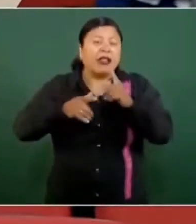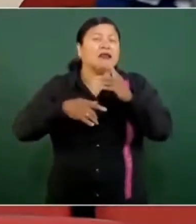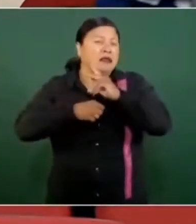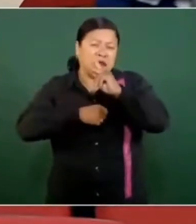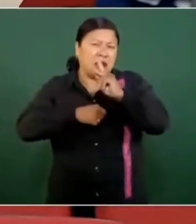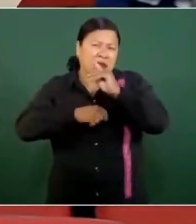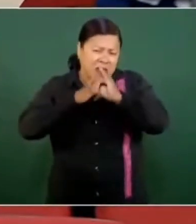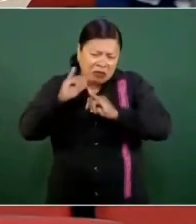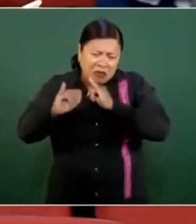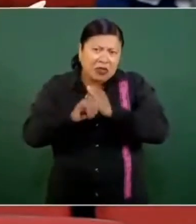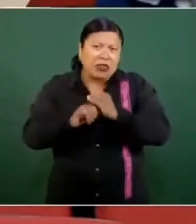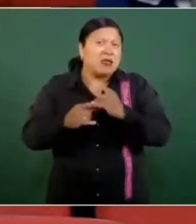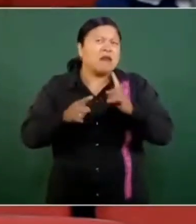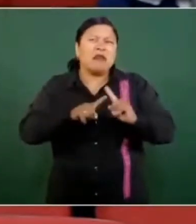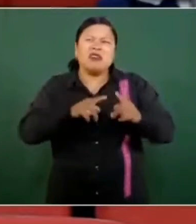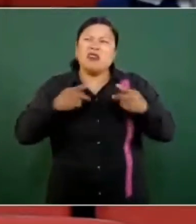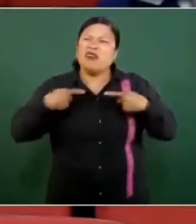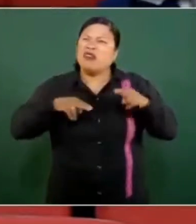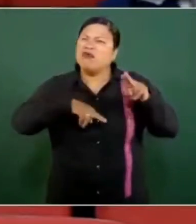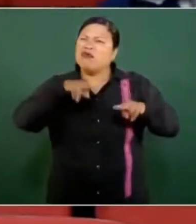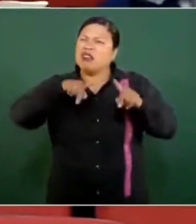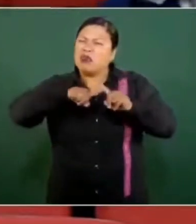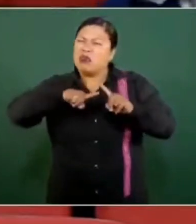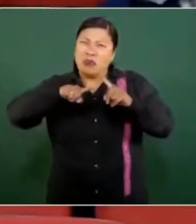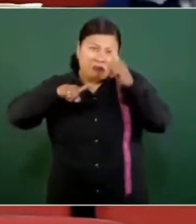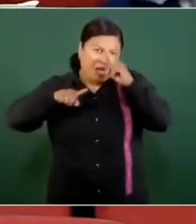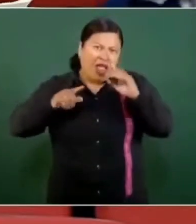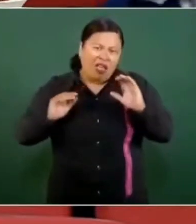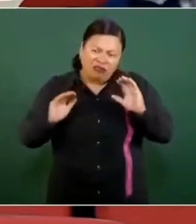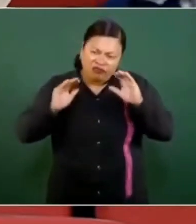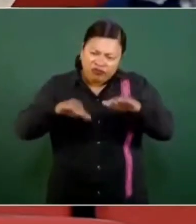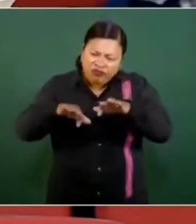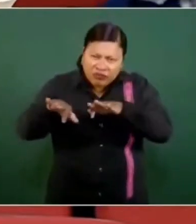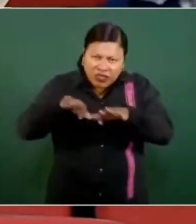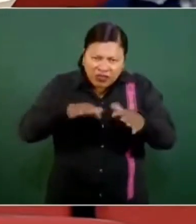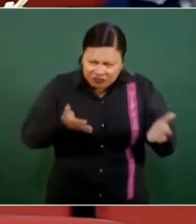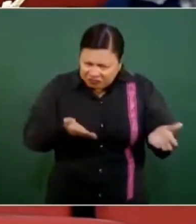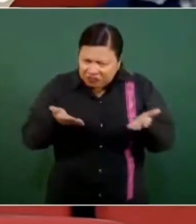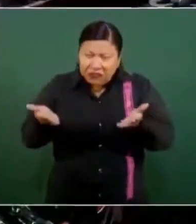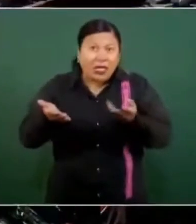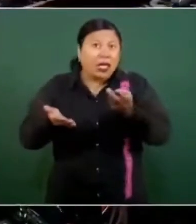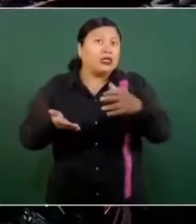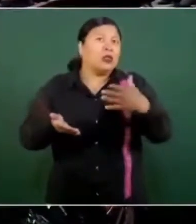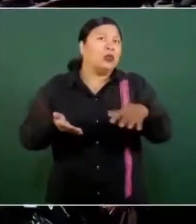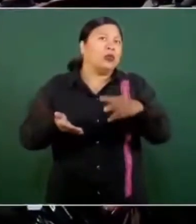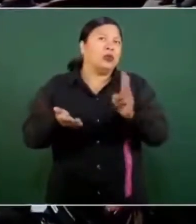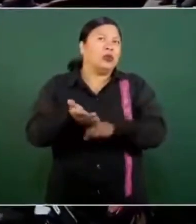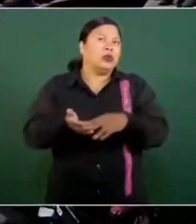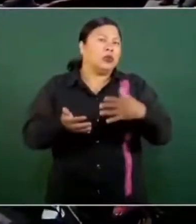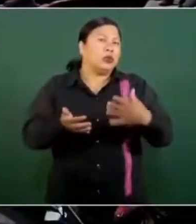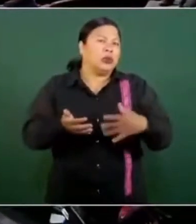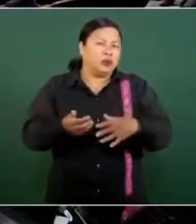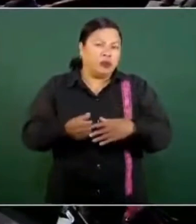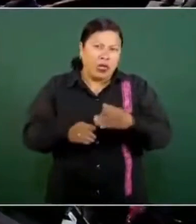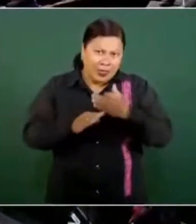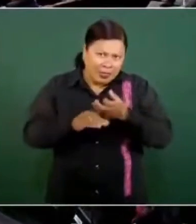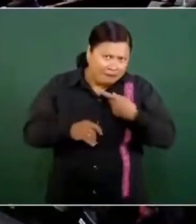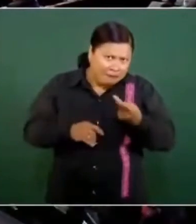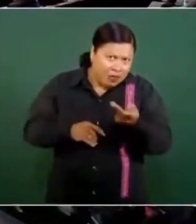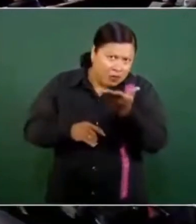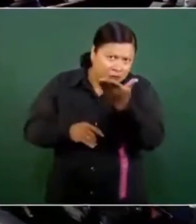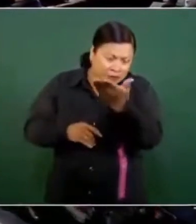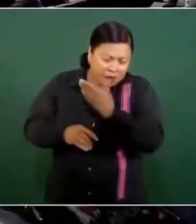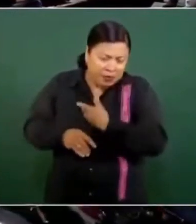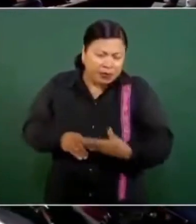niveles para trabajar. Y eso, señor presidente, es muy bueno. Por eso pregunto, señor presidente, si